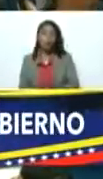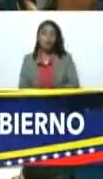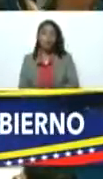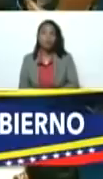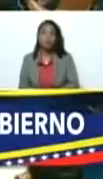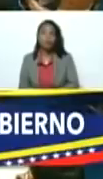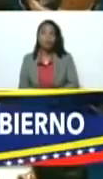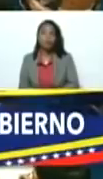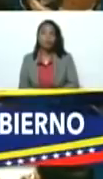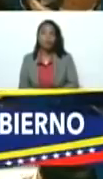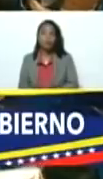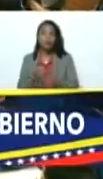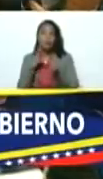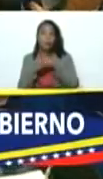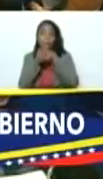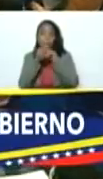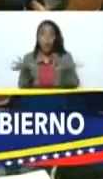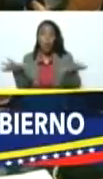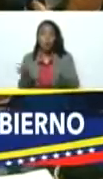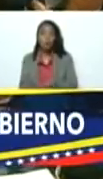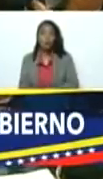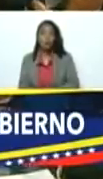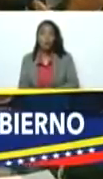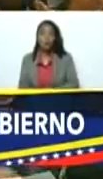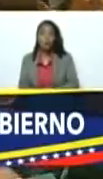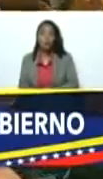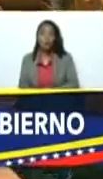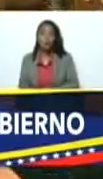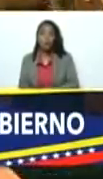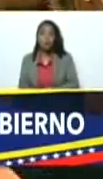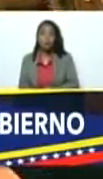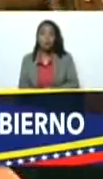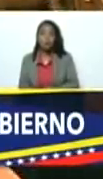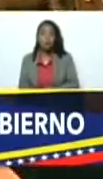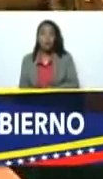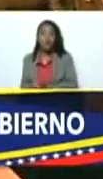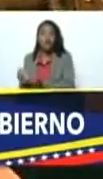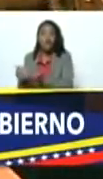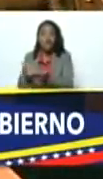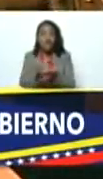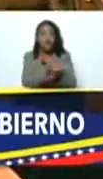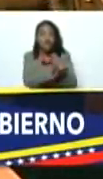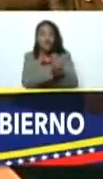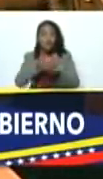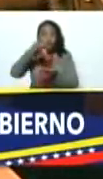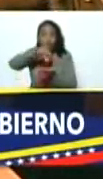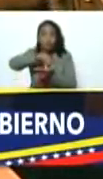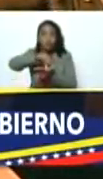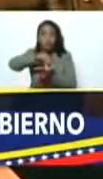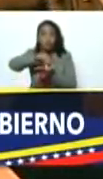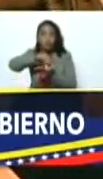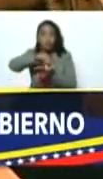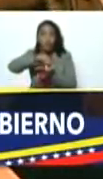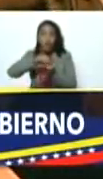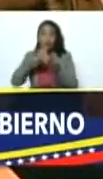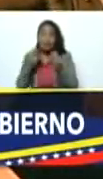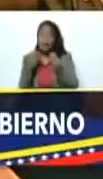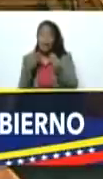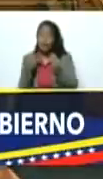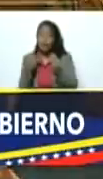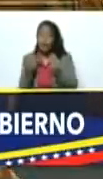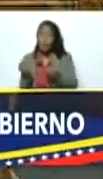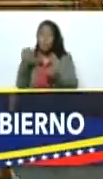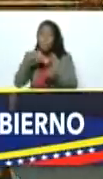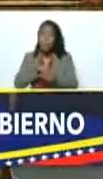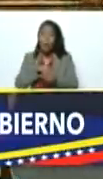se multiplica pues la recaudación central tanto para el situado